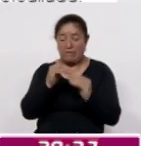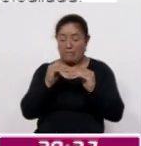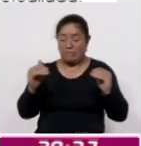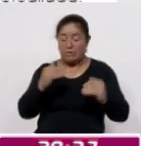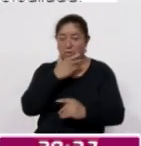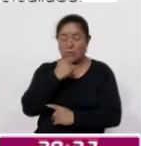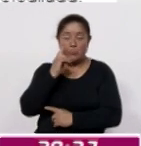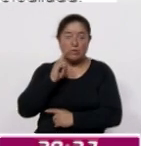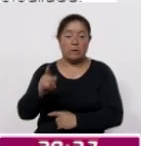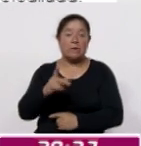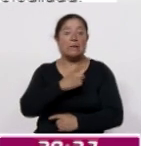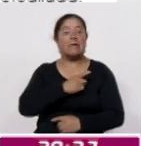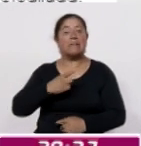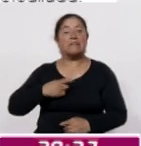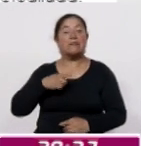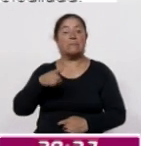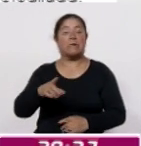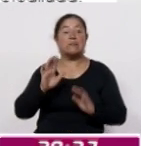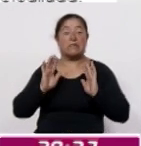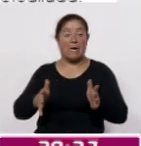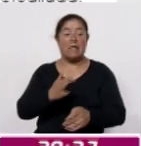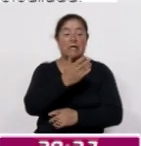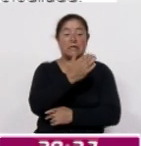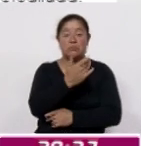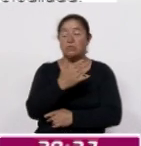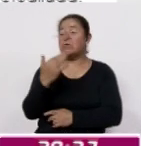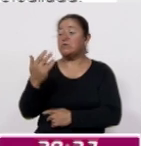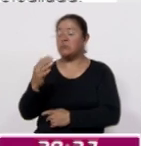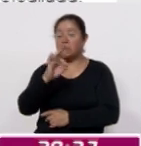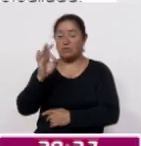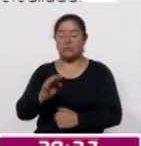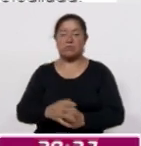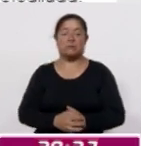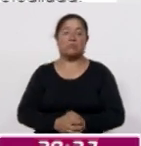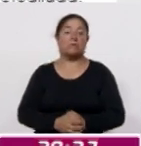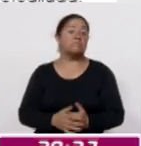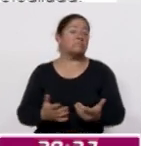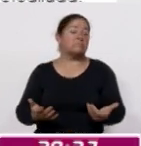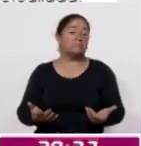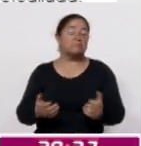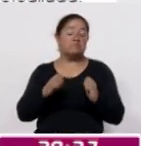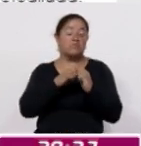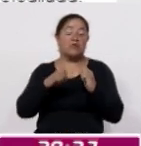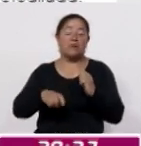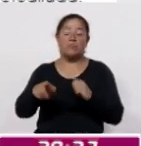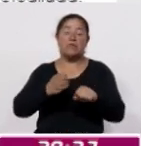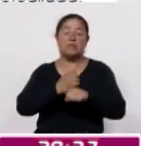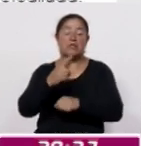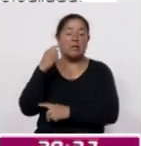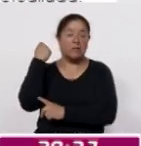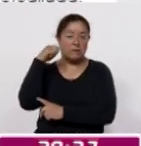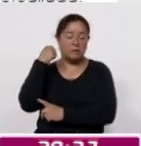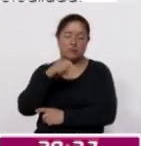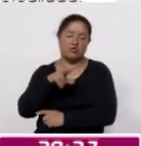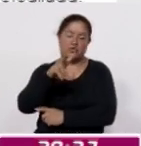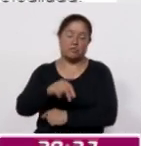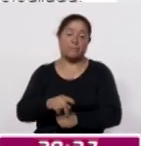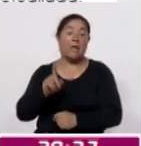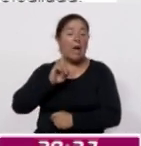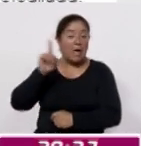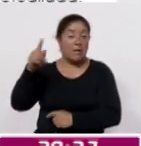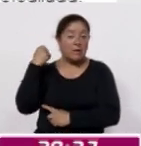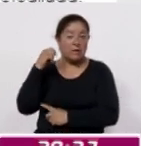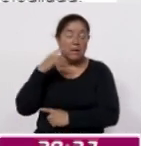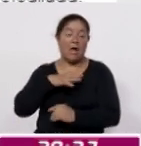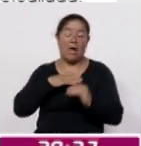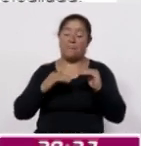Entonces, tendría que haber sido sí el 50% y el 50%, no así como, por ejemplo, en el estado de Tabasco. Allí en el estado de